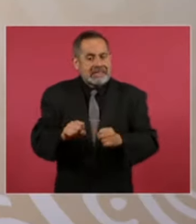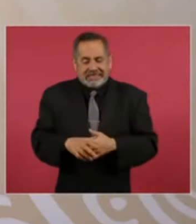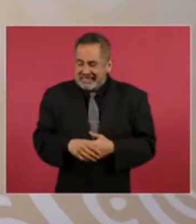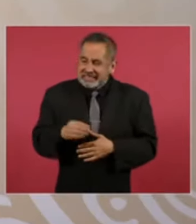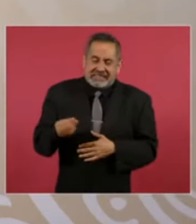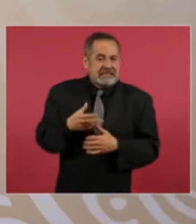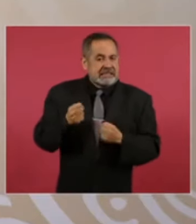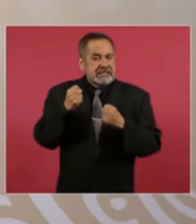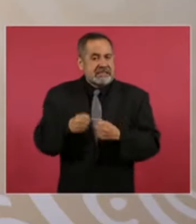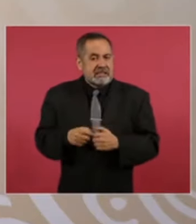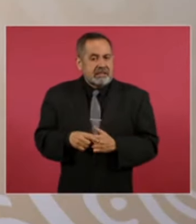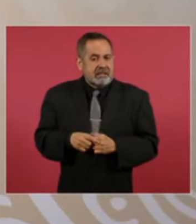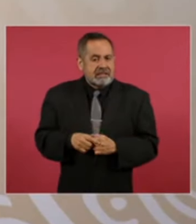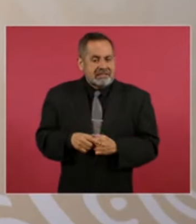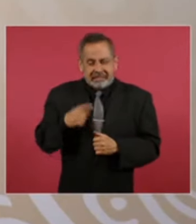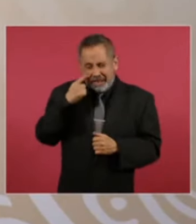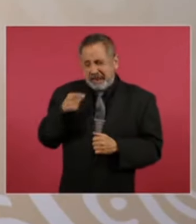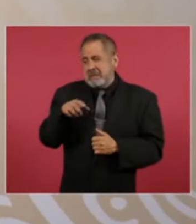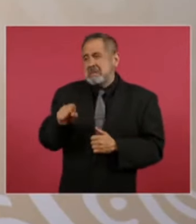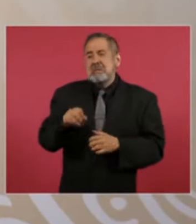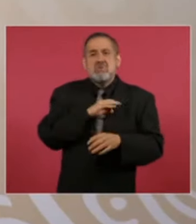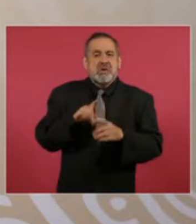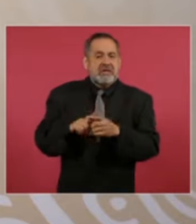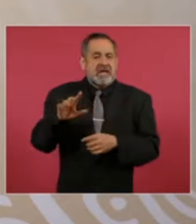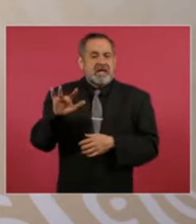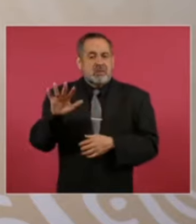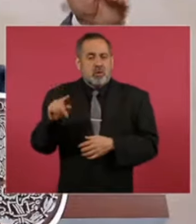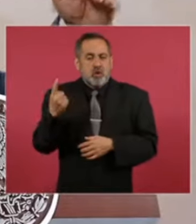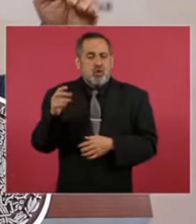apenas íbamos a llegar al cincuenta y uno por ciento